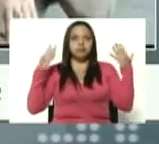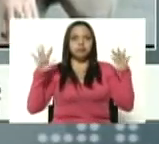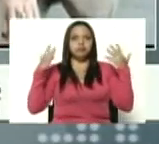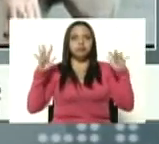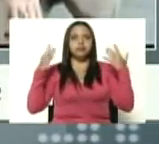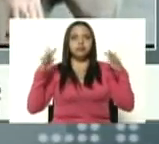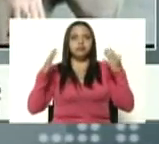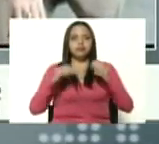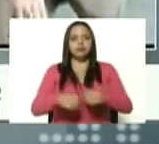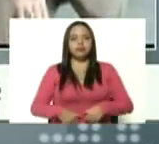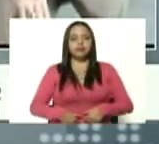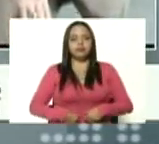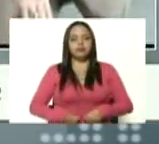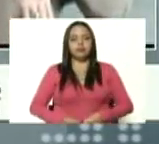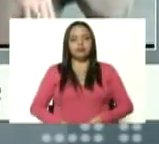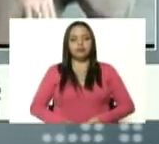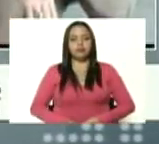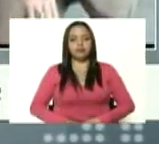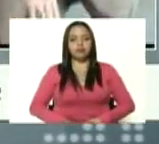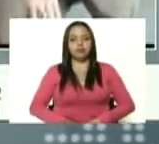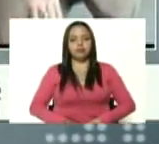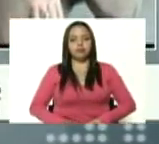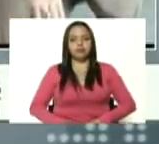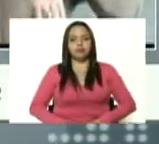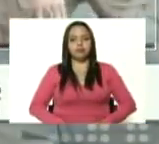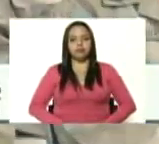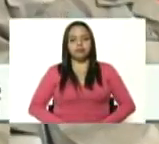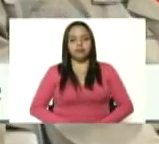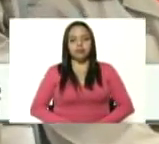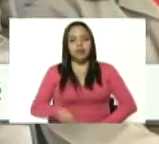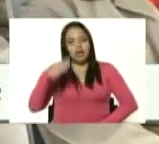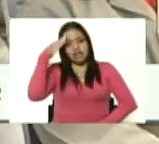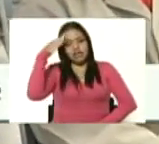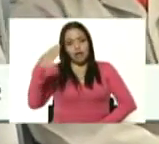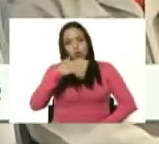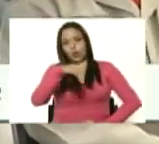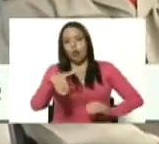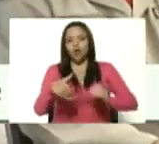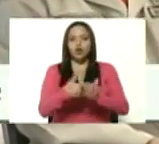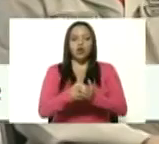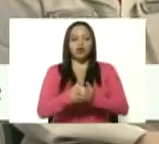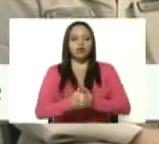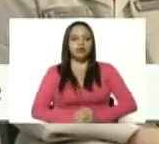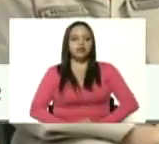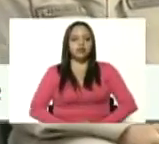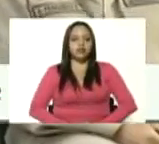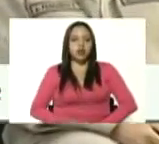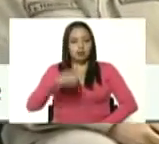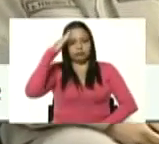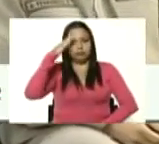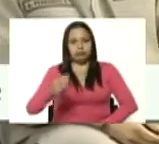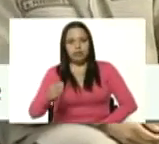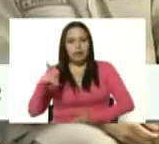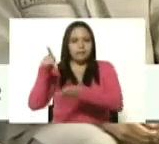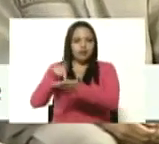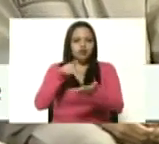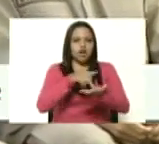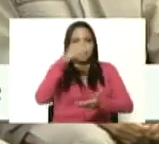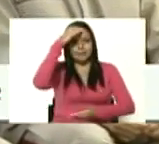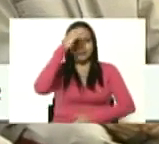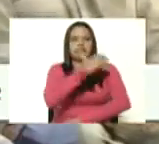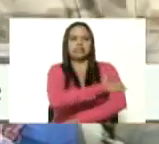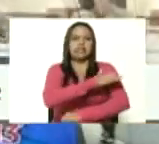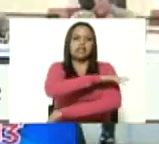Bueno, saludo a todos los oficiales, y a todo el personal de la Milicia Nacional